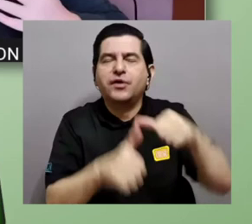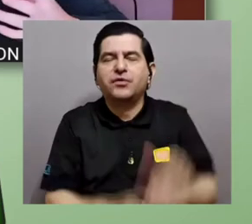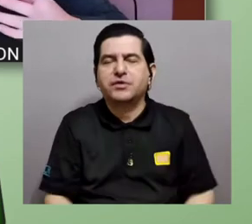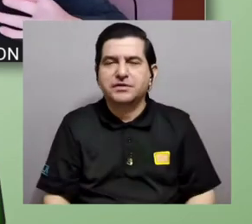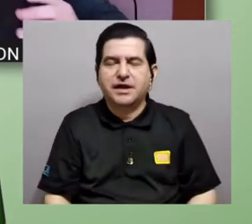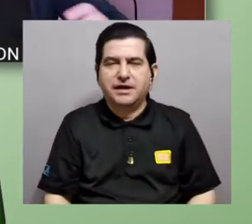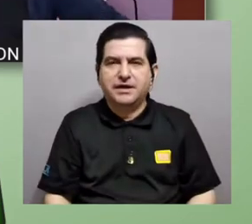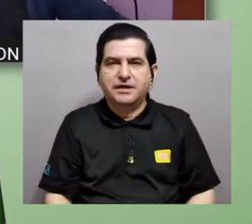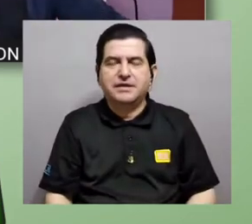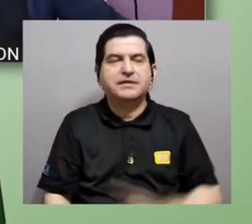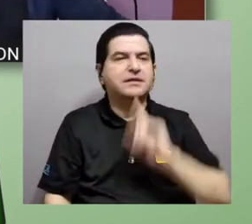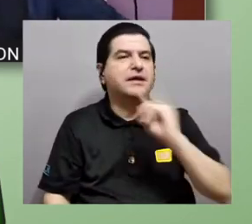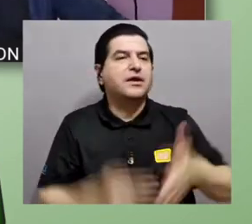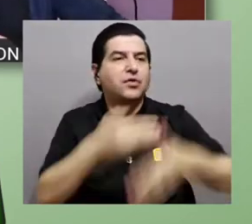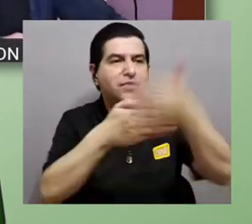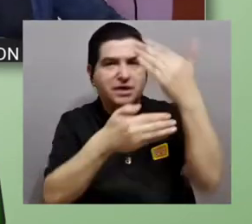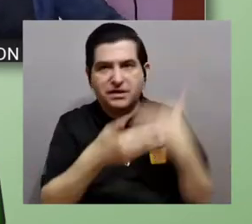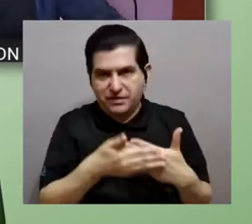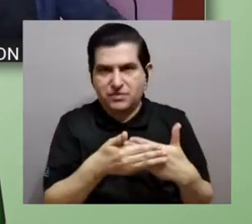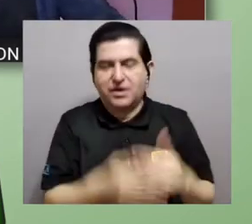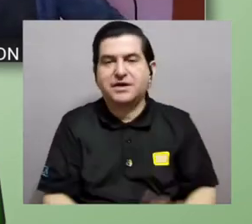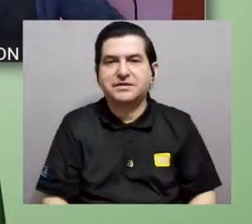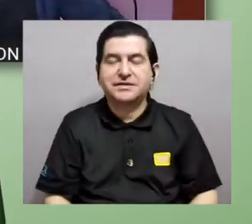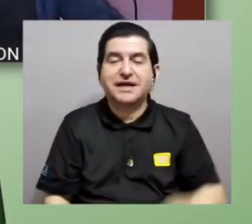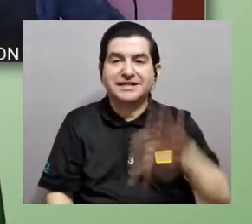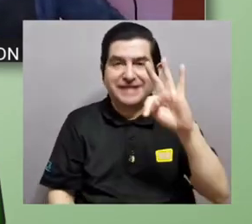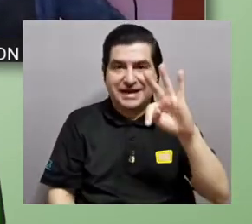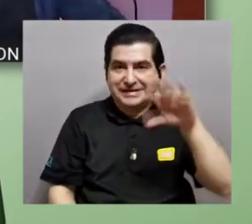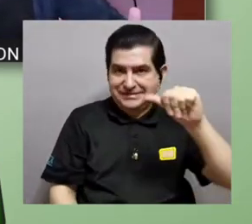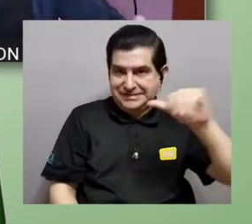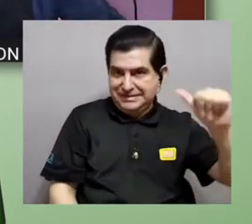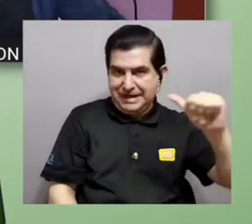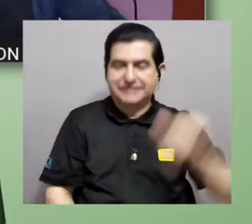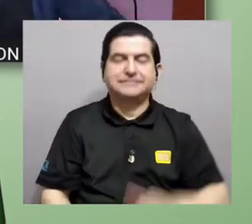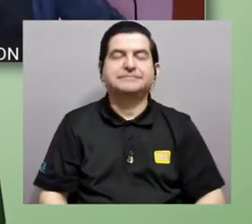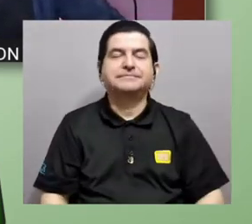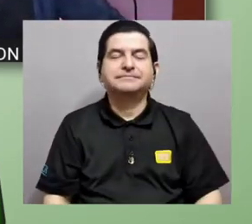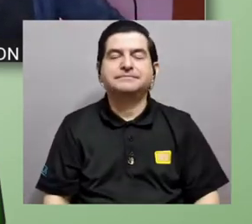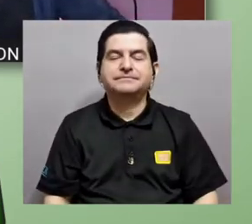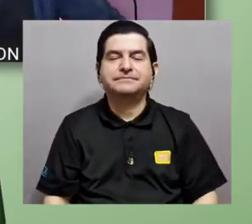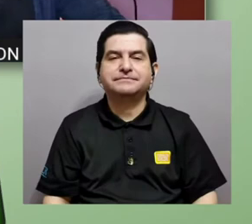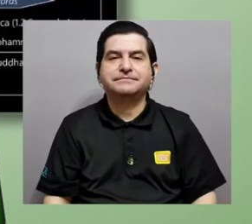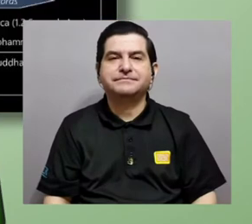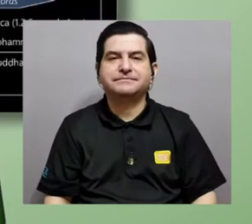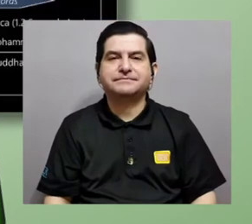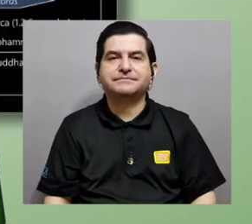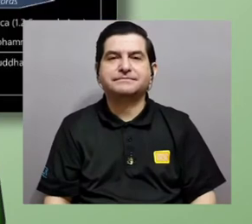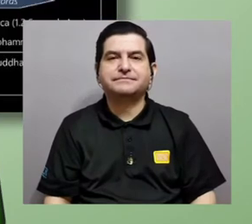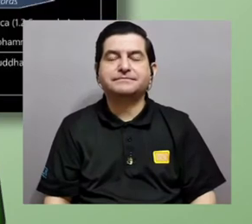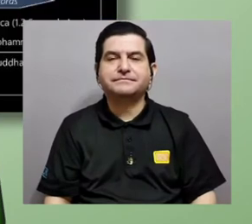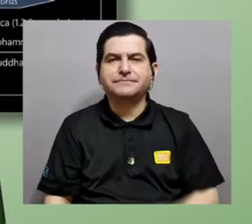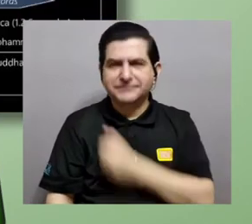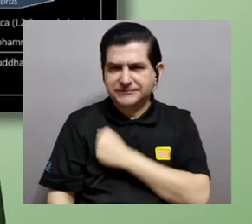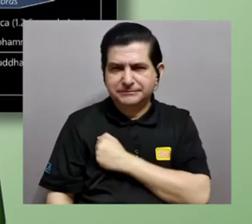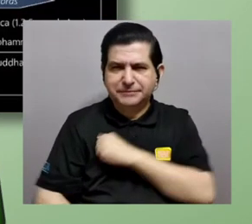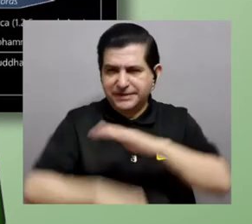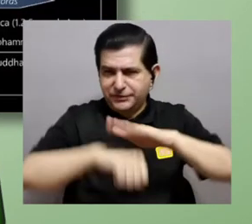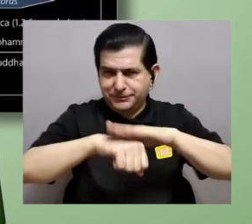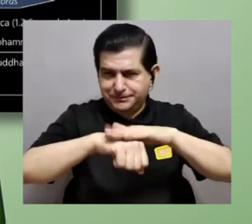retomando un poquito de lo que estaba mencionando Doña Teresita, ¿verdad? En,